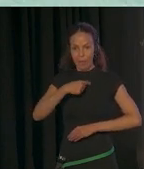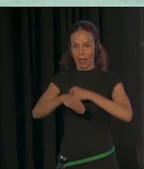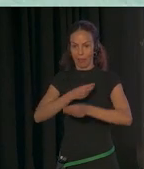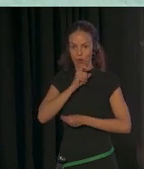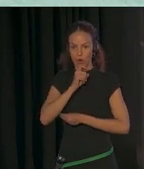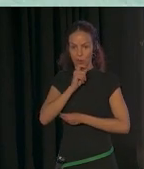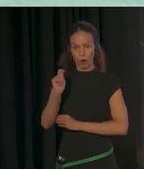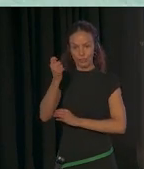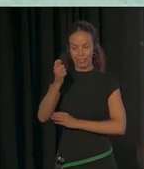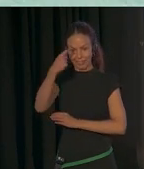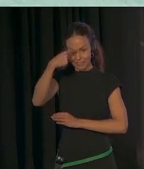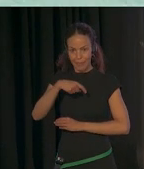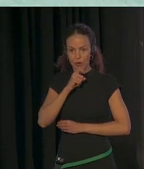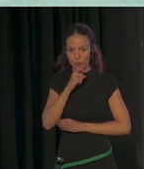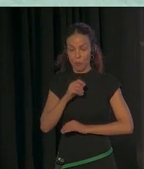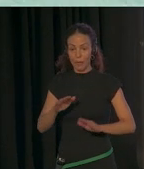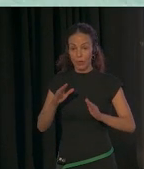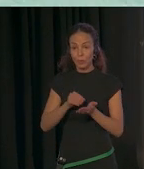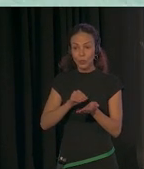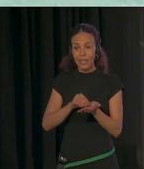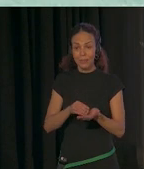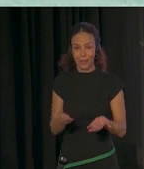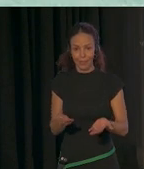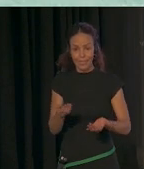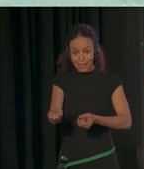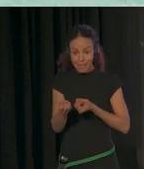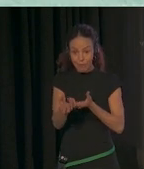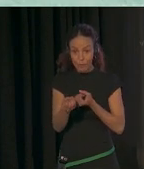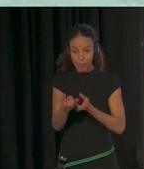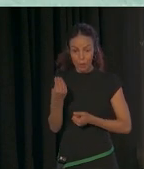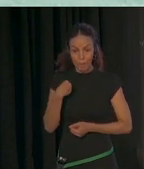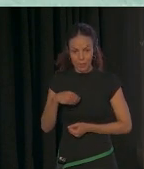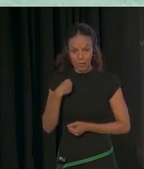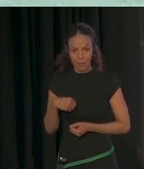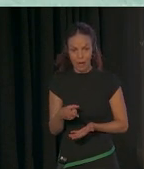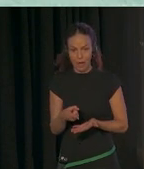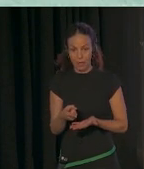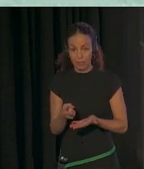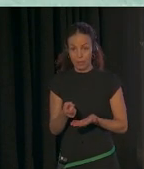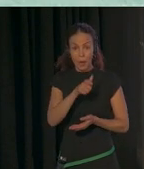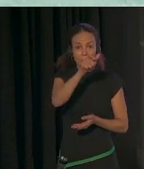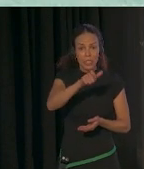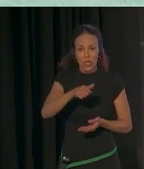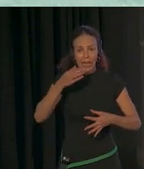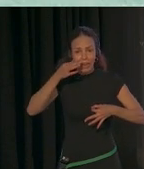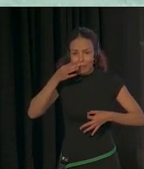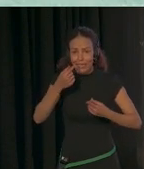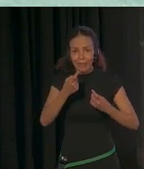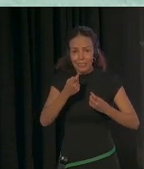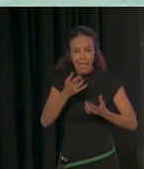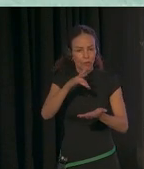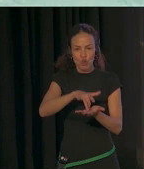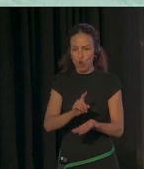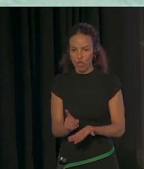conseguirlo. Pero muchas veces esta información no llega a las personas que realmente la necesitan, no llega a las